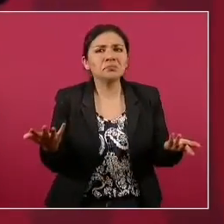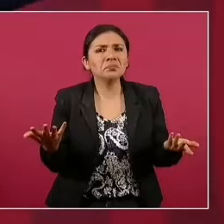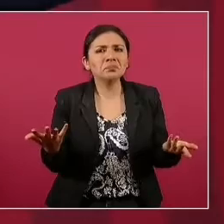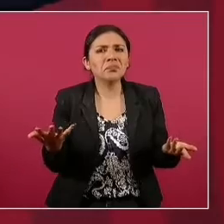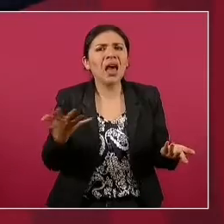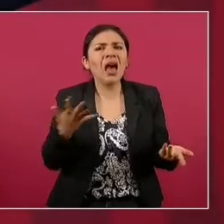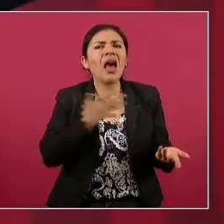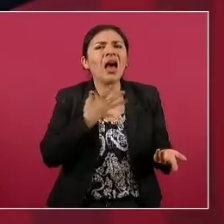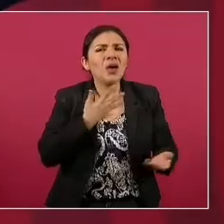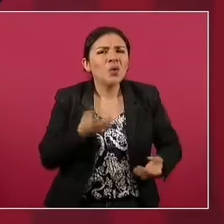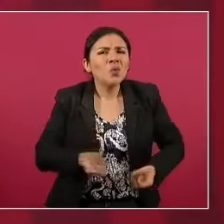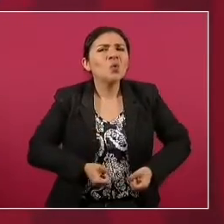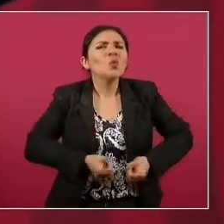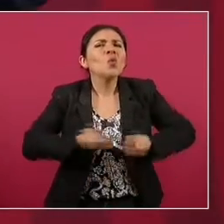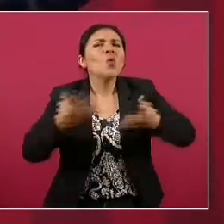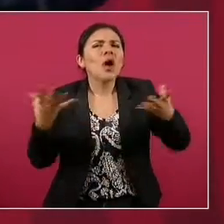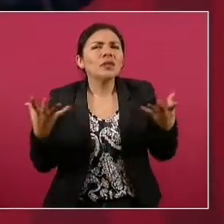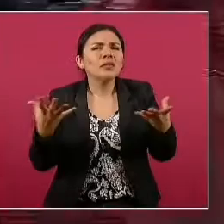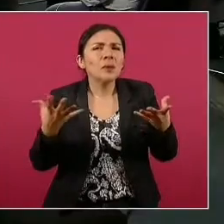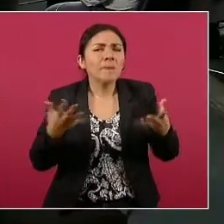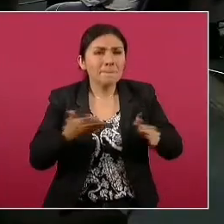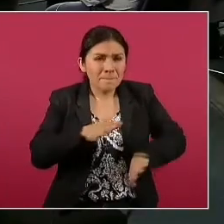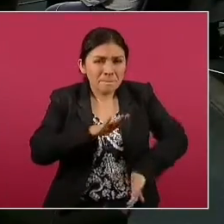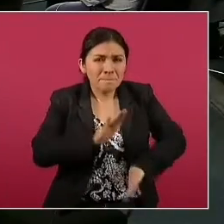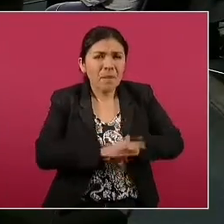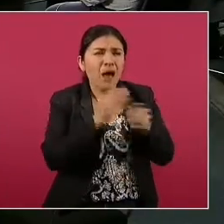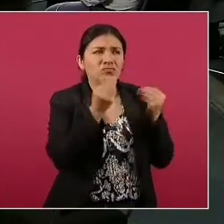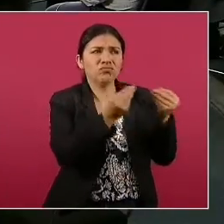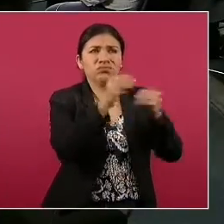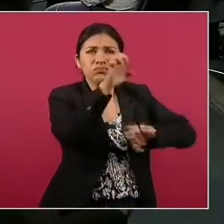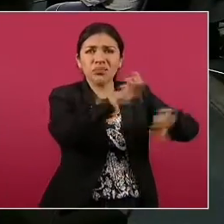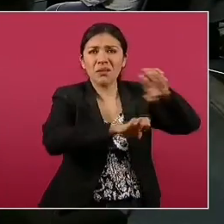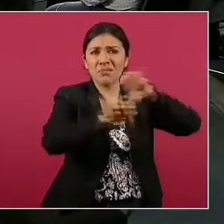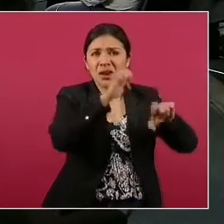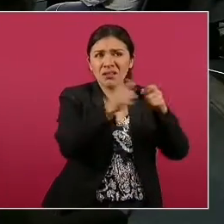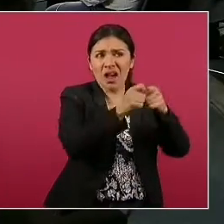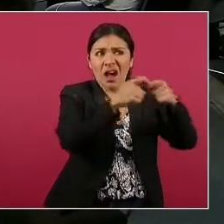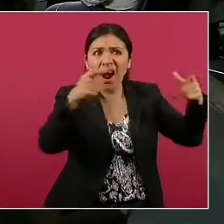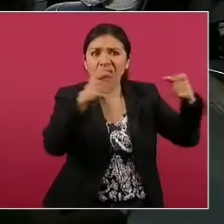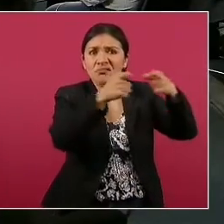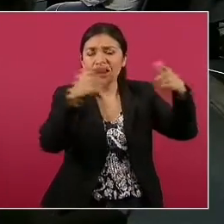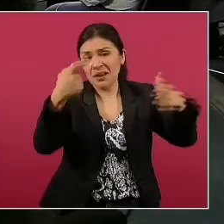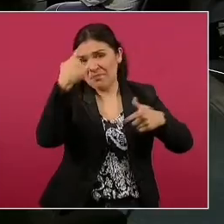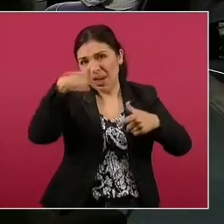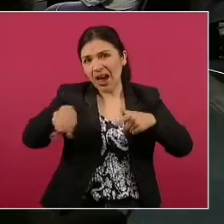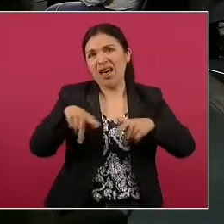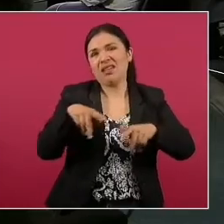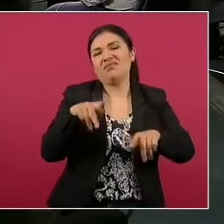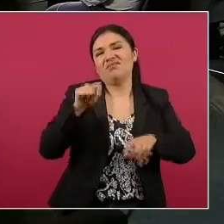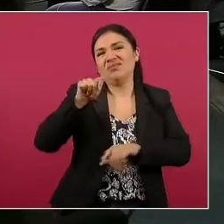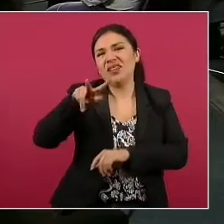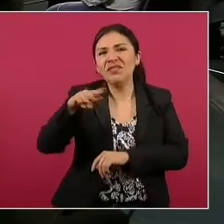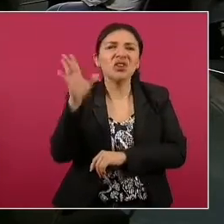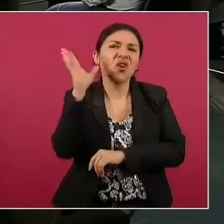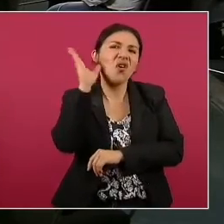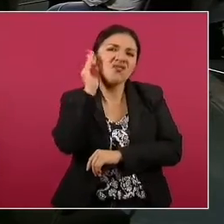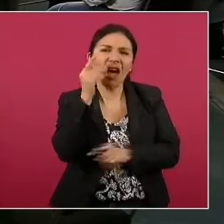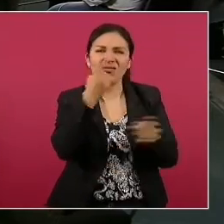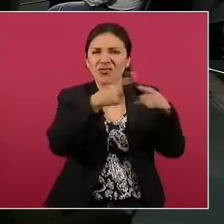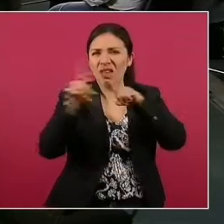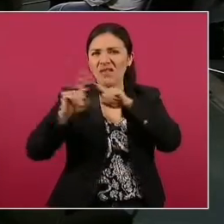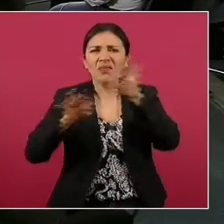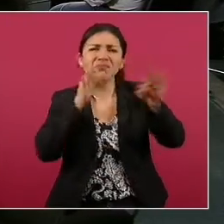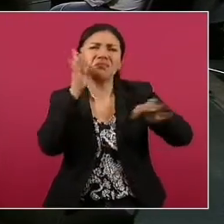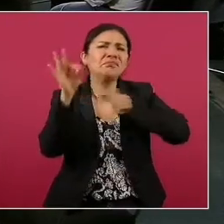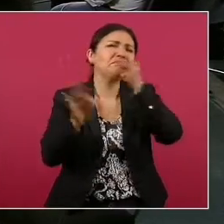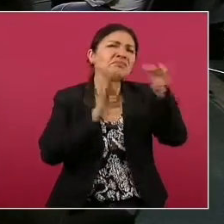existen grandes empresas mediáticas que